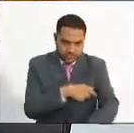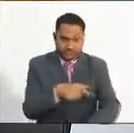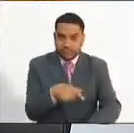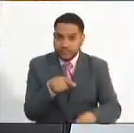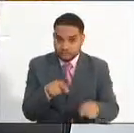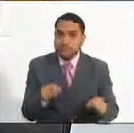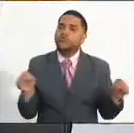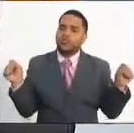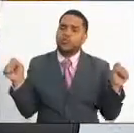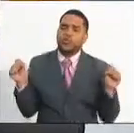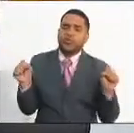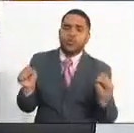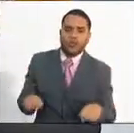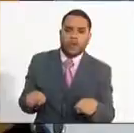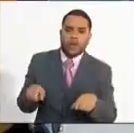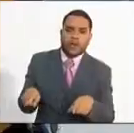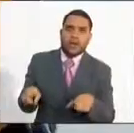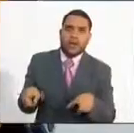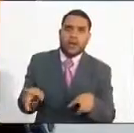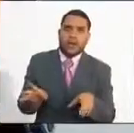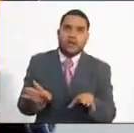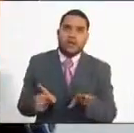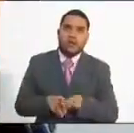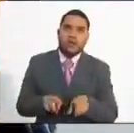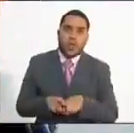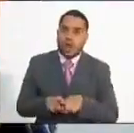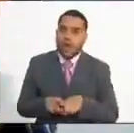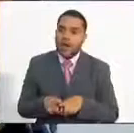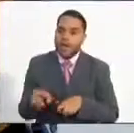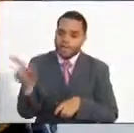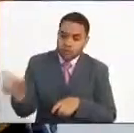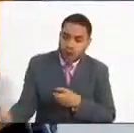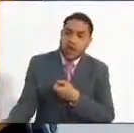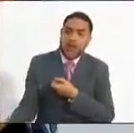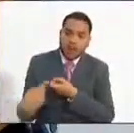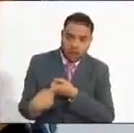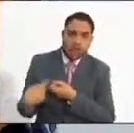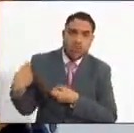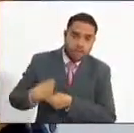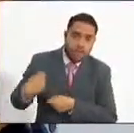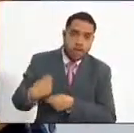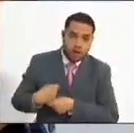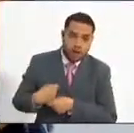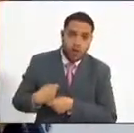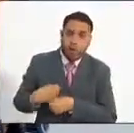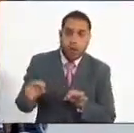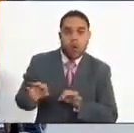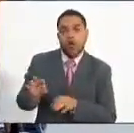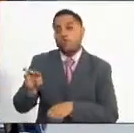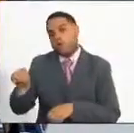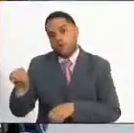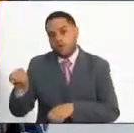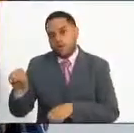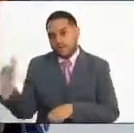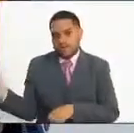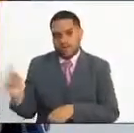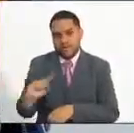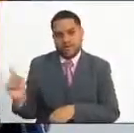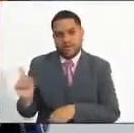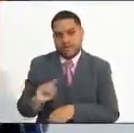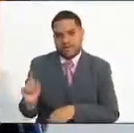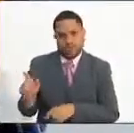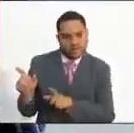facultad legal para incluir o para suprimir dentro de la oferta pública de empleos de carrera